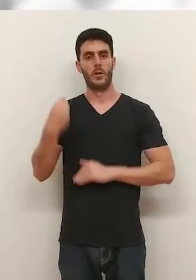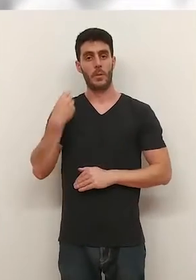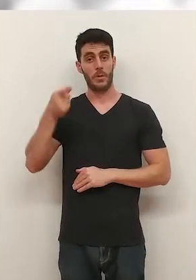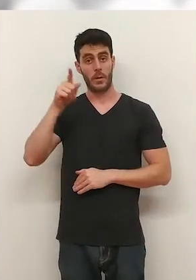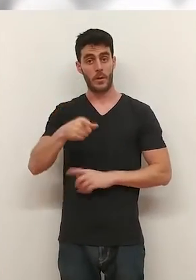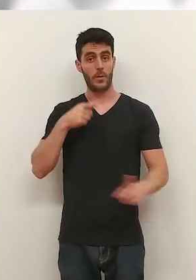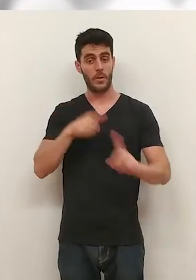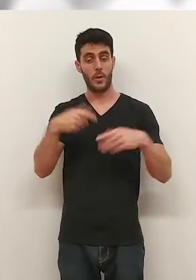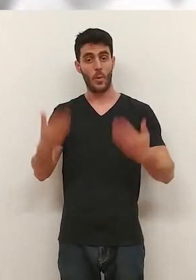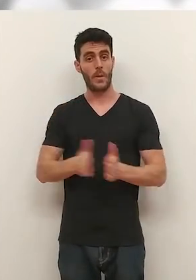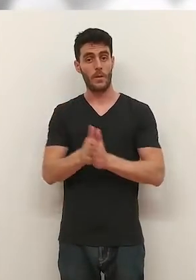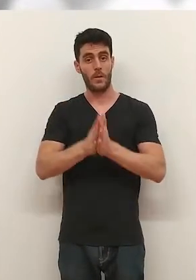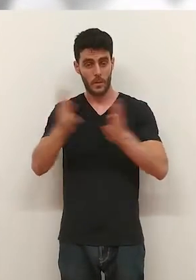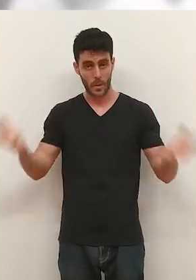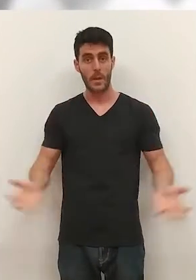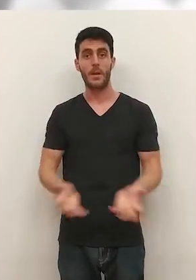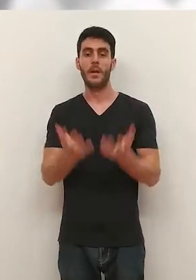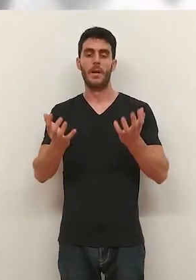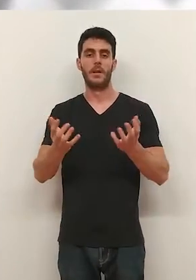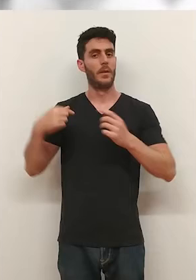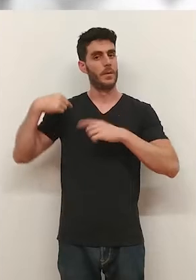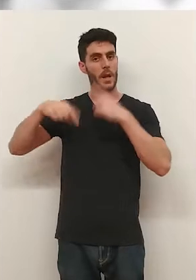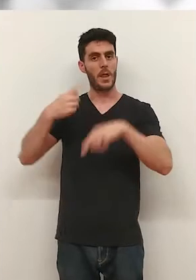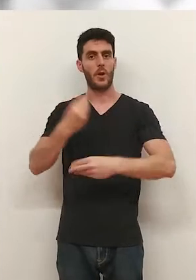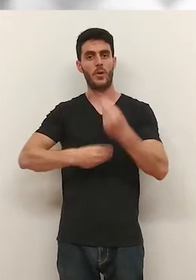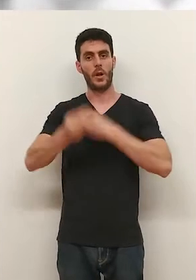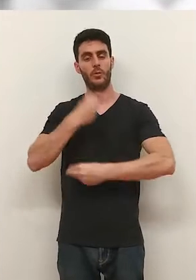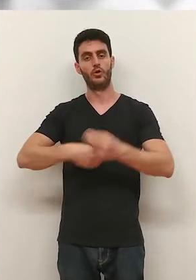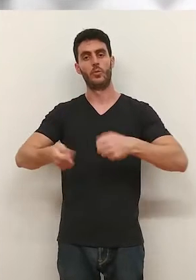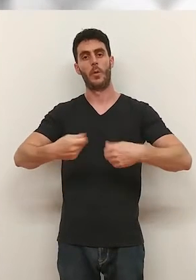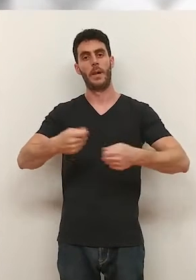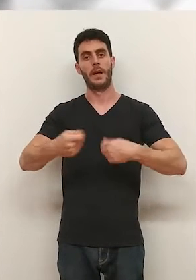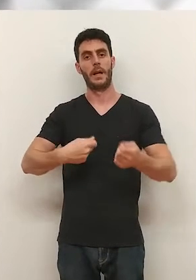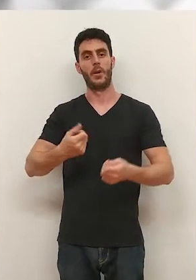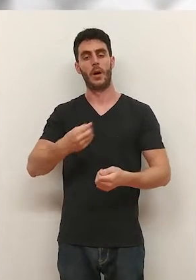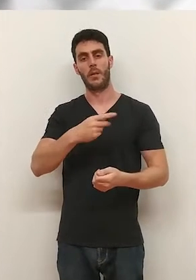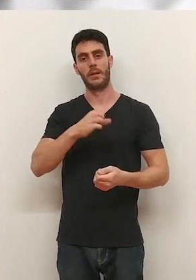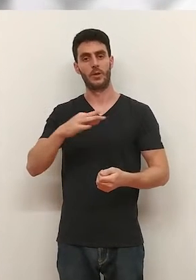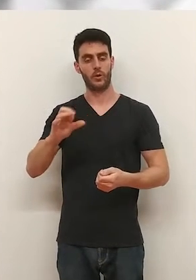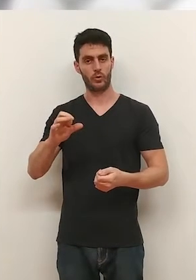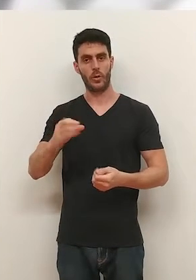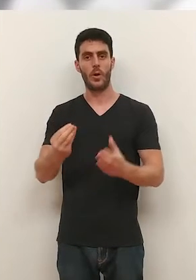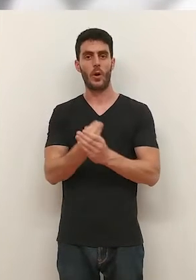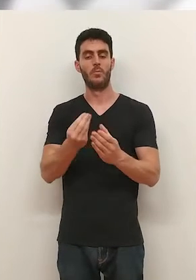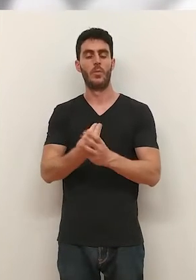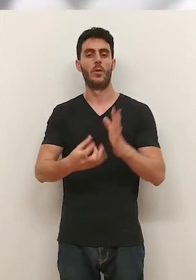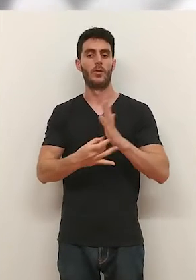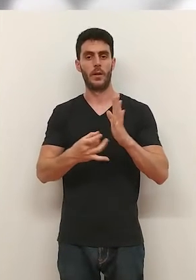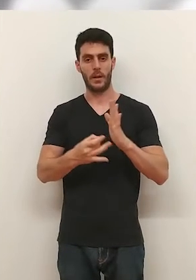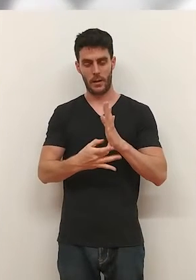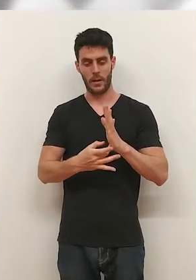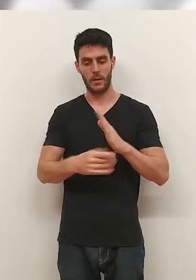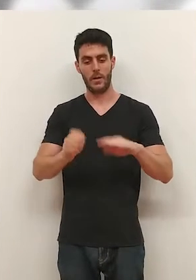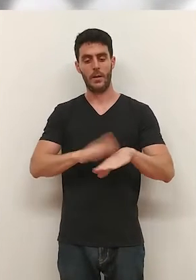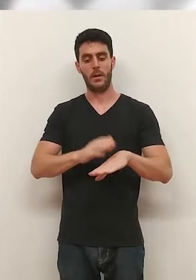Este proyecto también buscaba incentivar la tradición del consumo en el mercado de abastos con